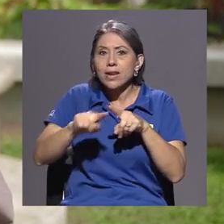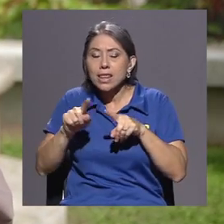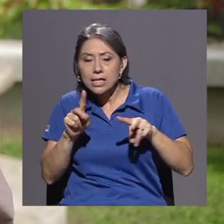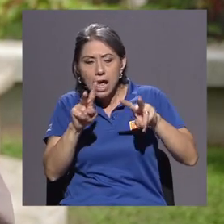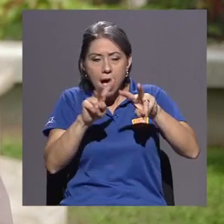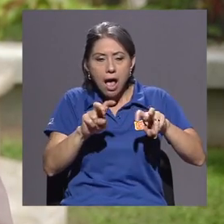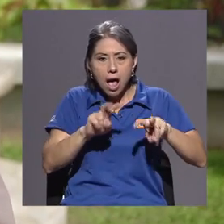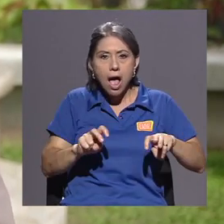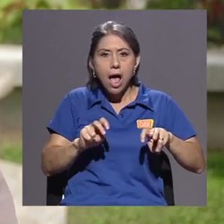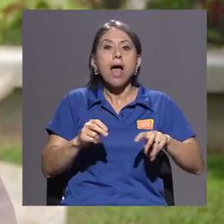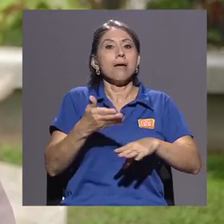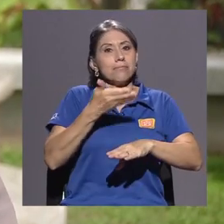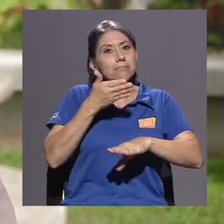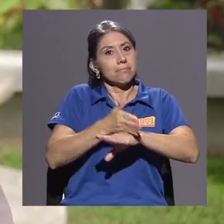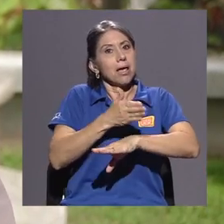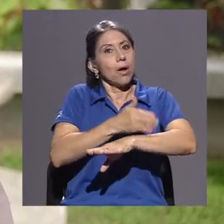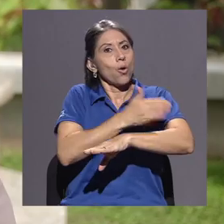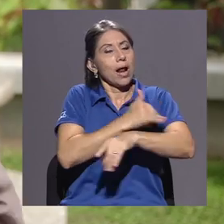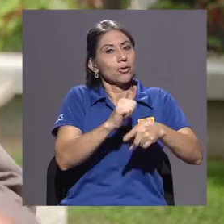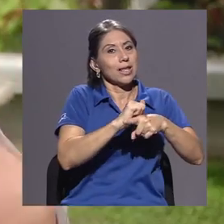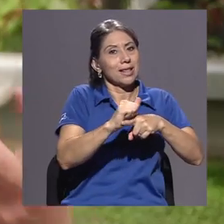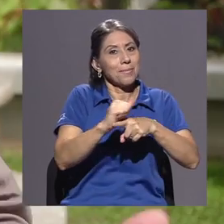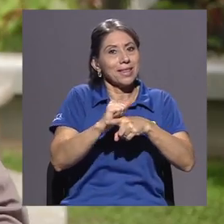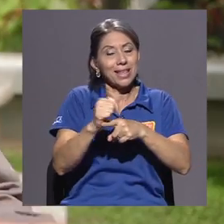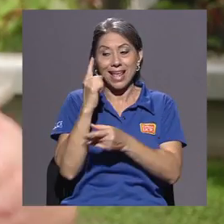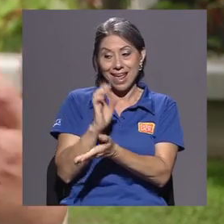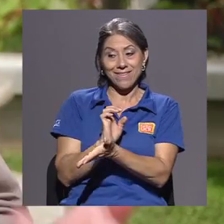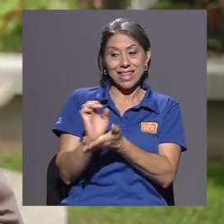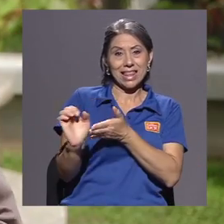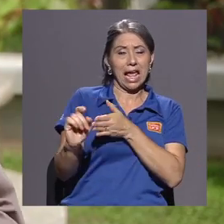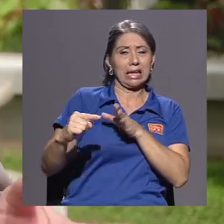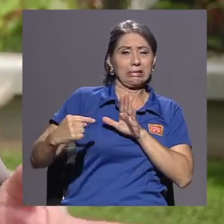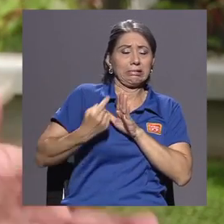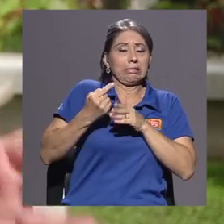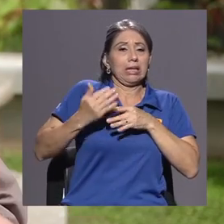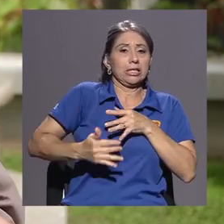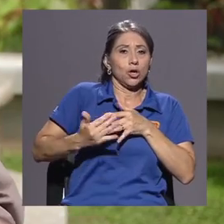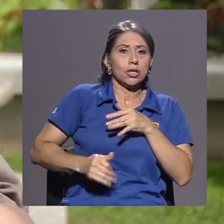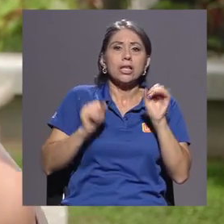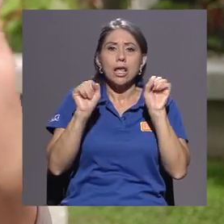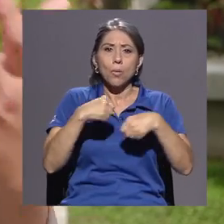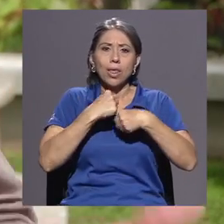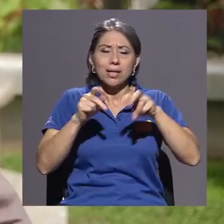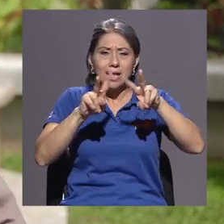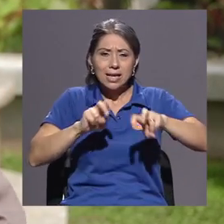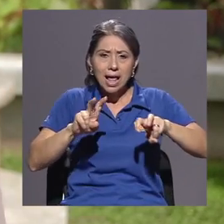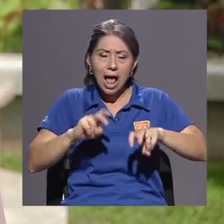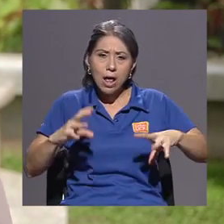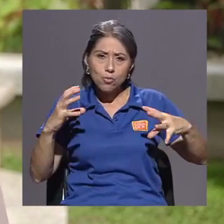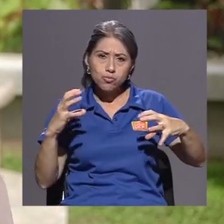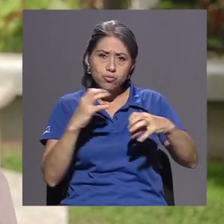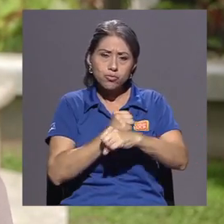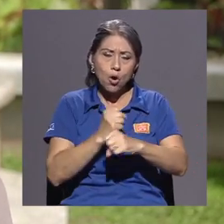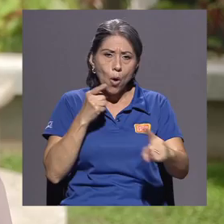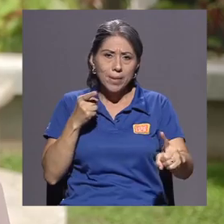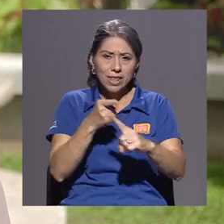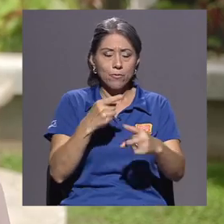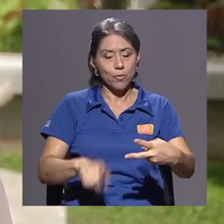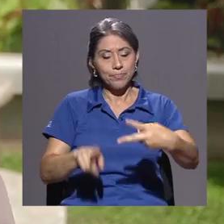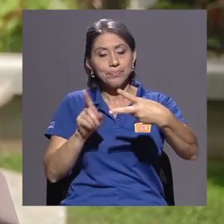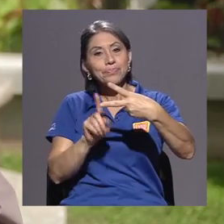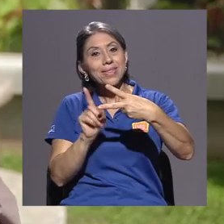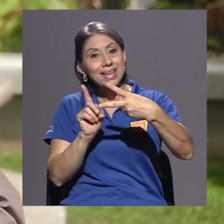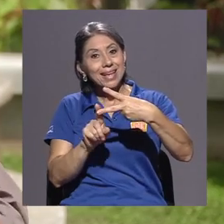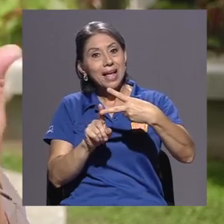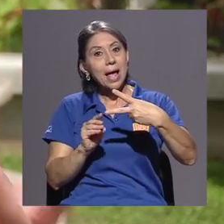de los equipos, evitar posibles lesiones y poder hacer un análisis automático que sea sistemático y que sea objetivo. Y por otro lado tenemos